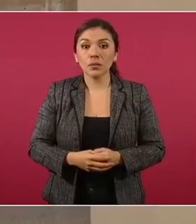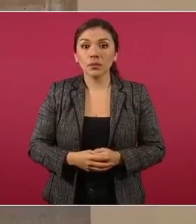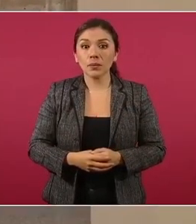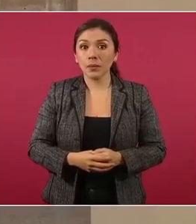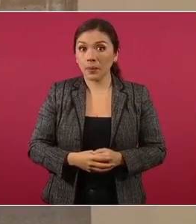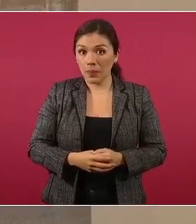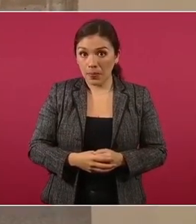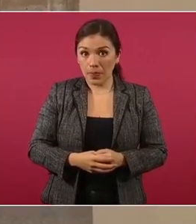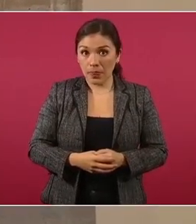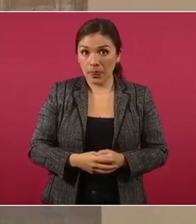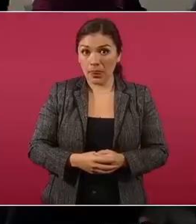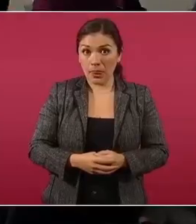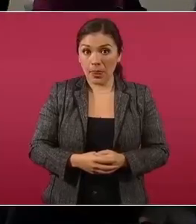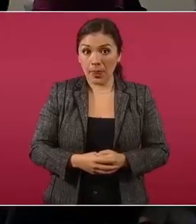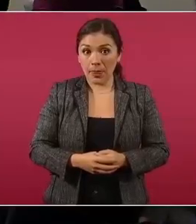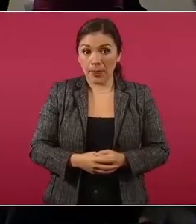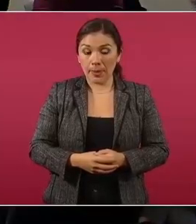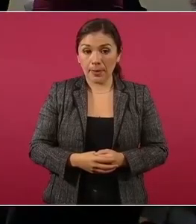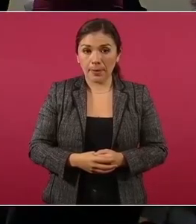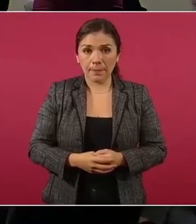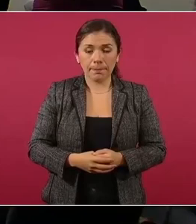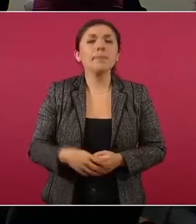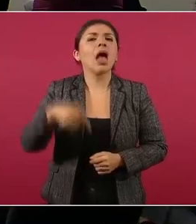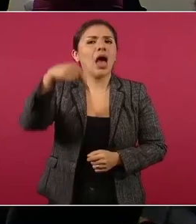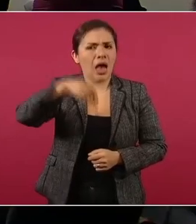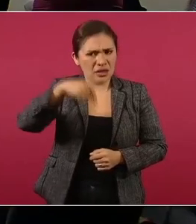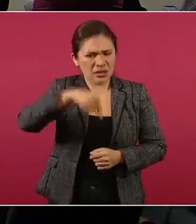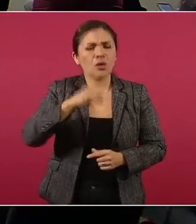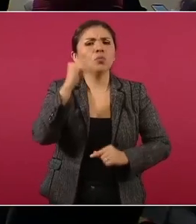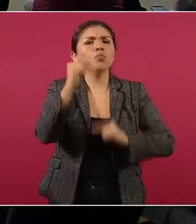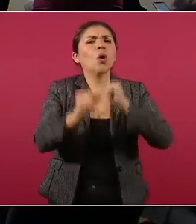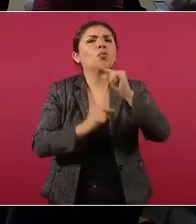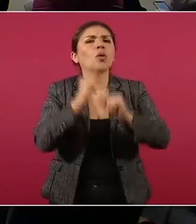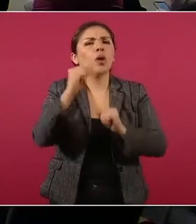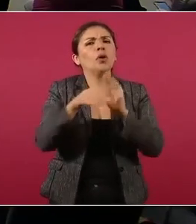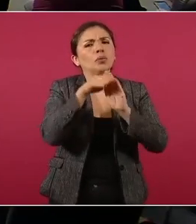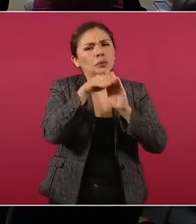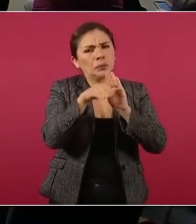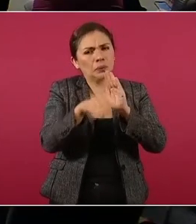Aquí está cediendo y yo creo que en todo el mundo va a ceder, pero